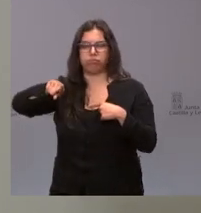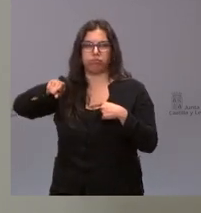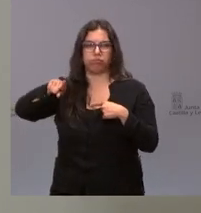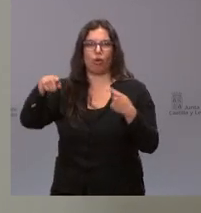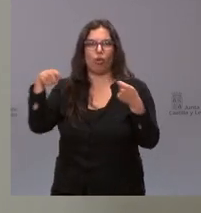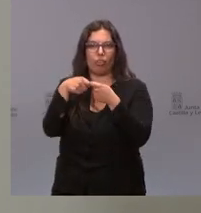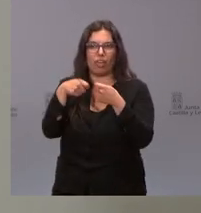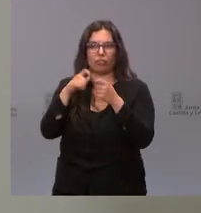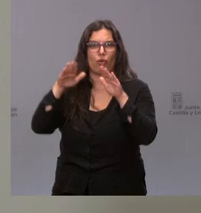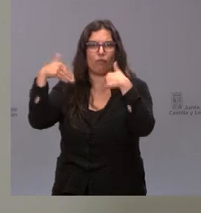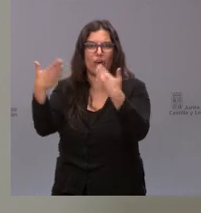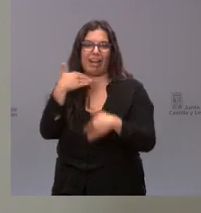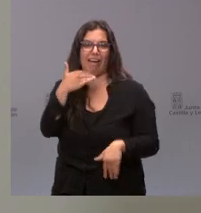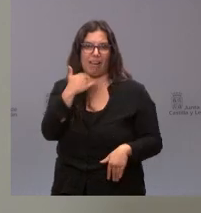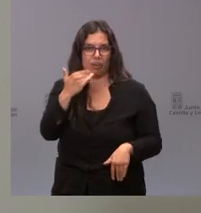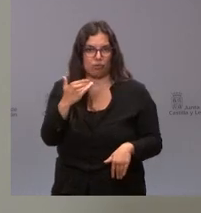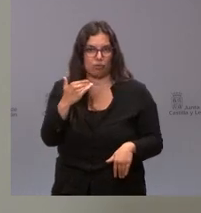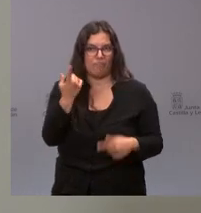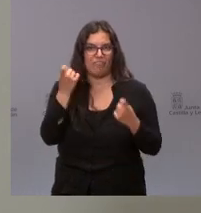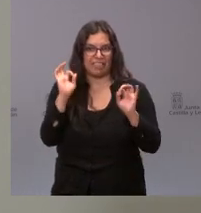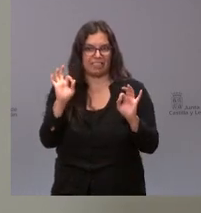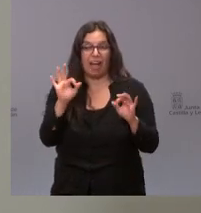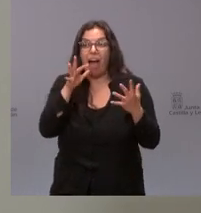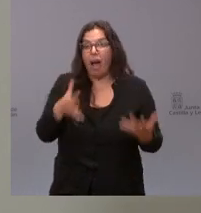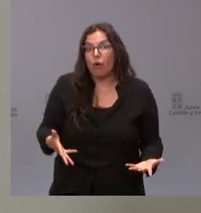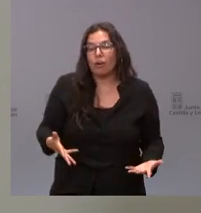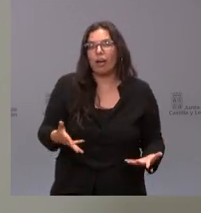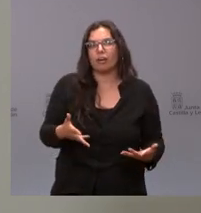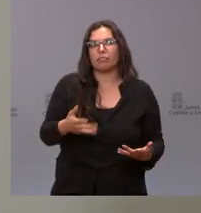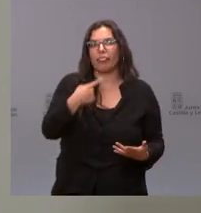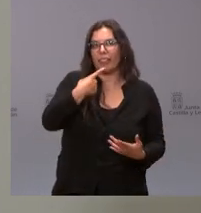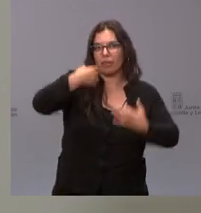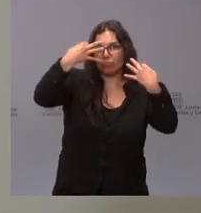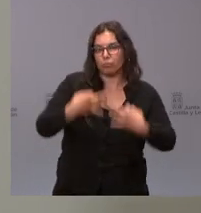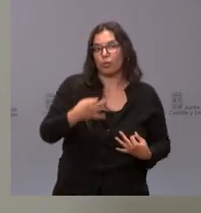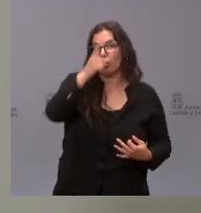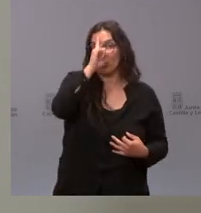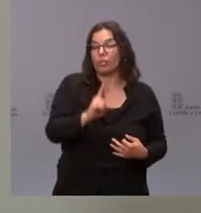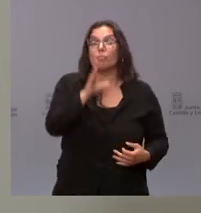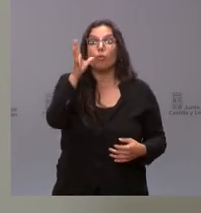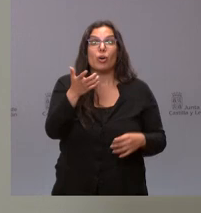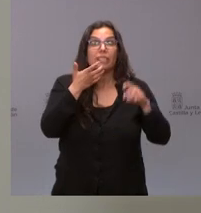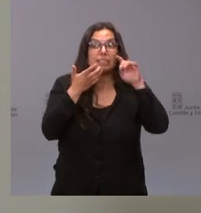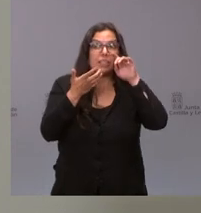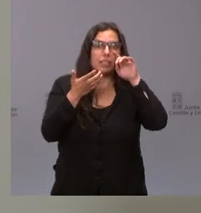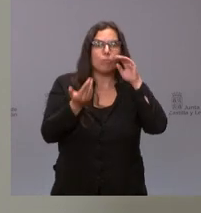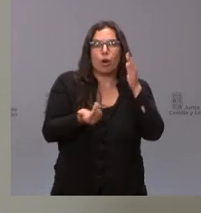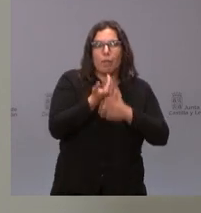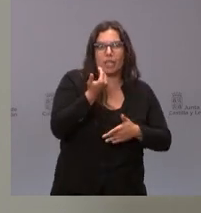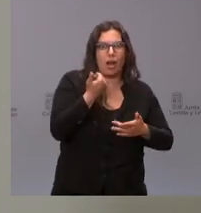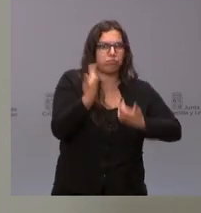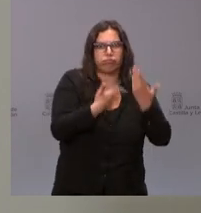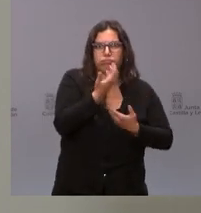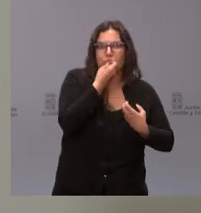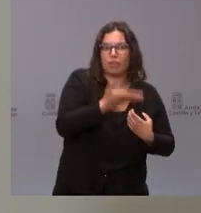concierto externo a día de hoy pues no le podemos decir porque si la respuesta fuera amplia o muy